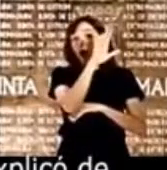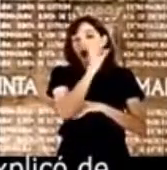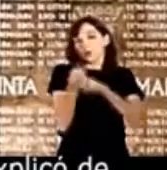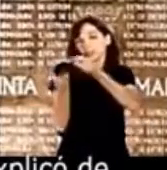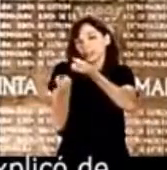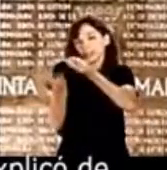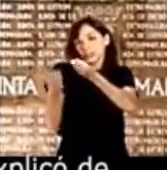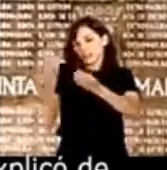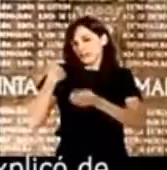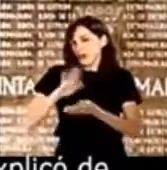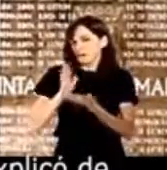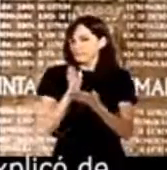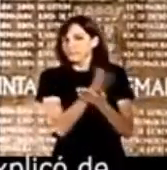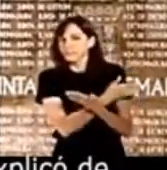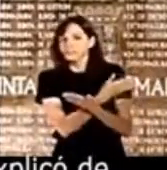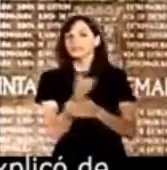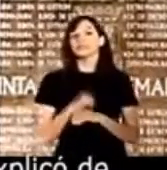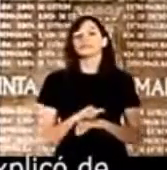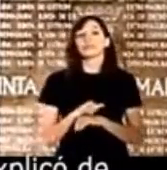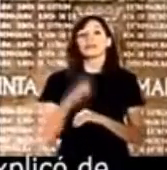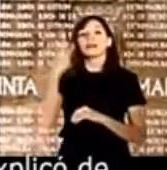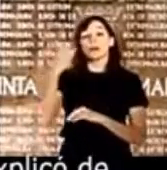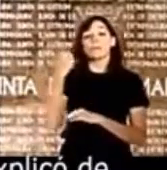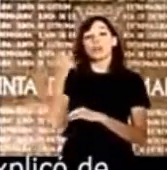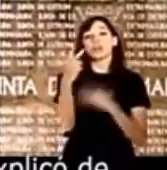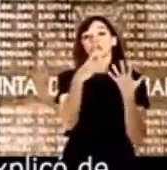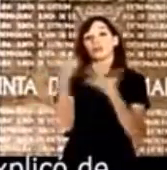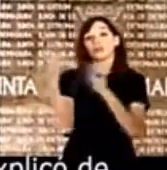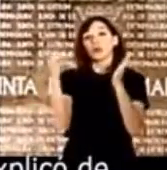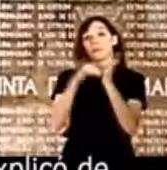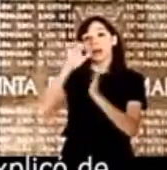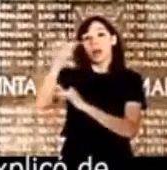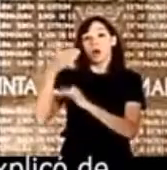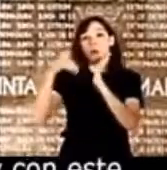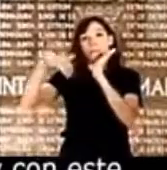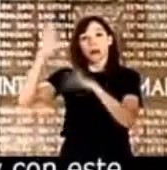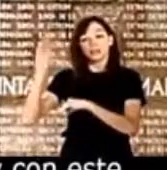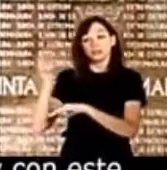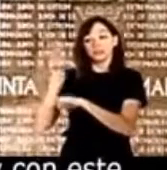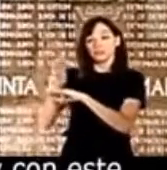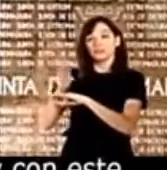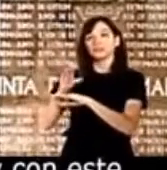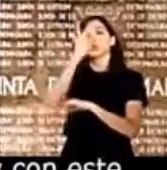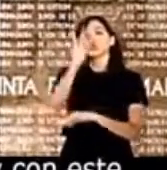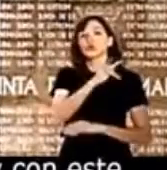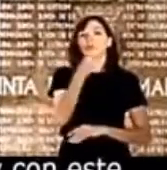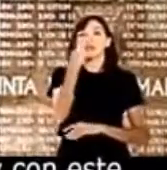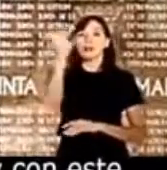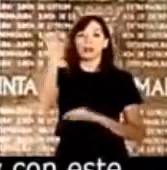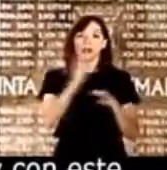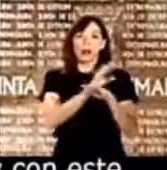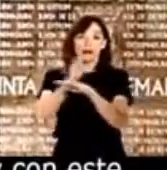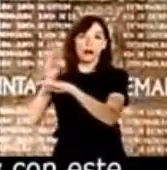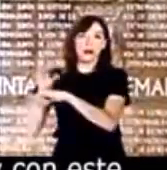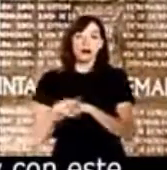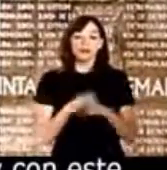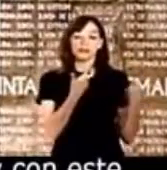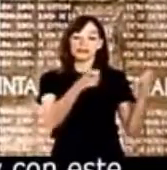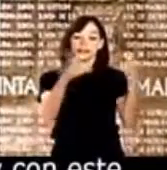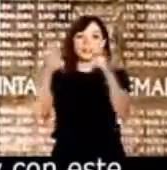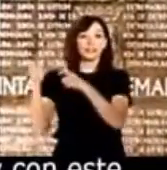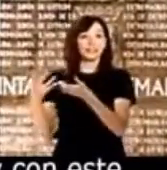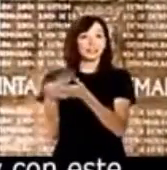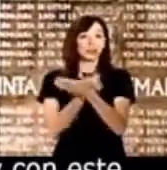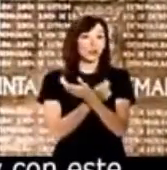este presupuesto de más de 3.700.000 euros es que se concederán 20 ayudas y los diversos campos sobre los que tiene